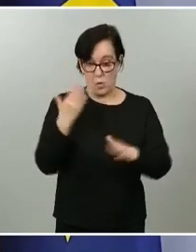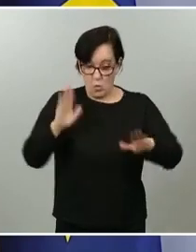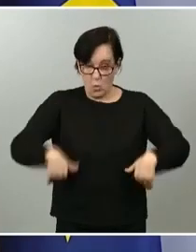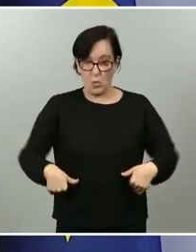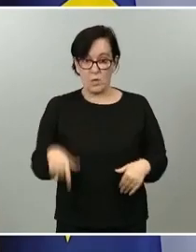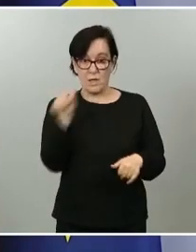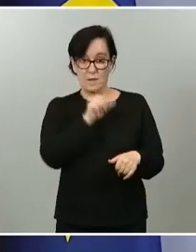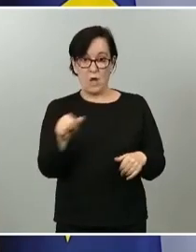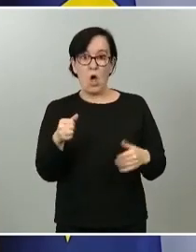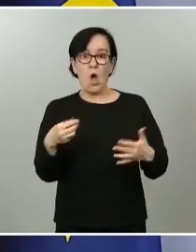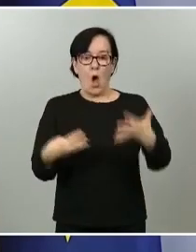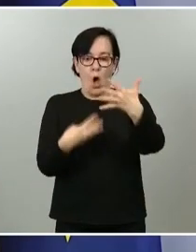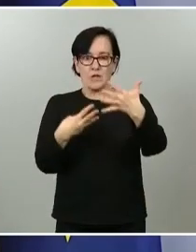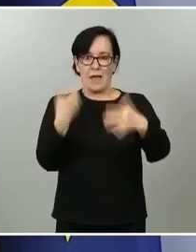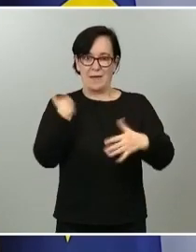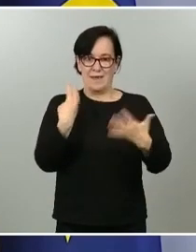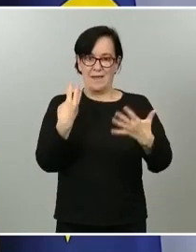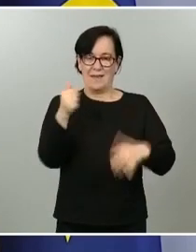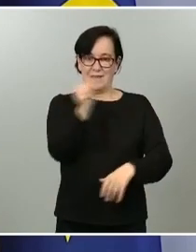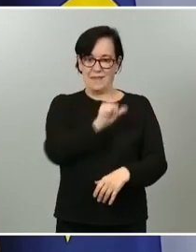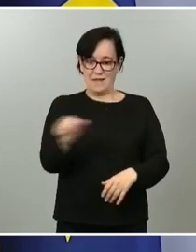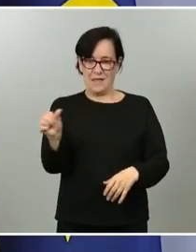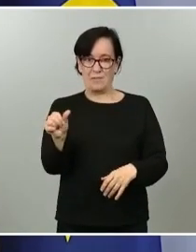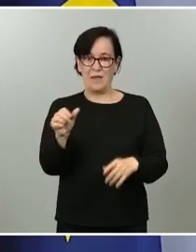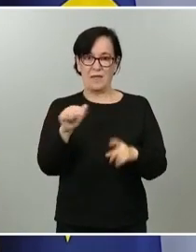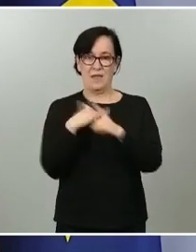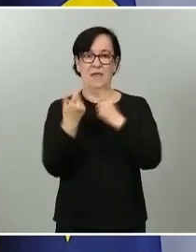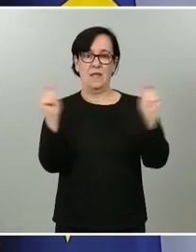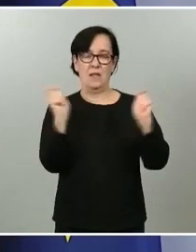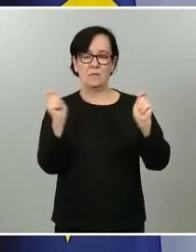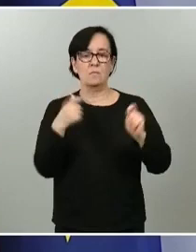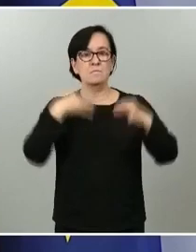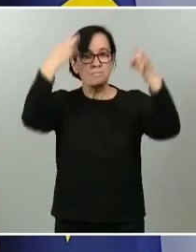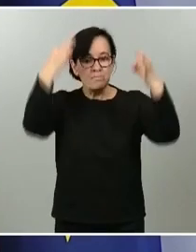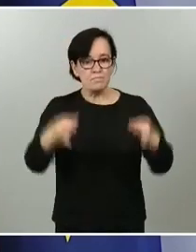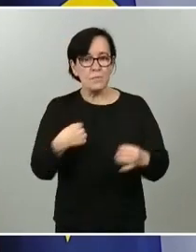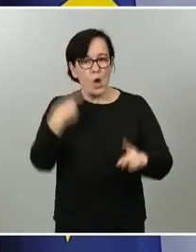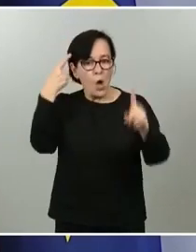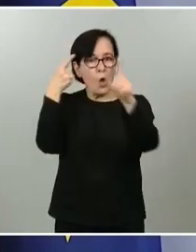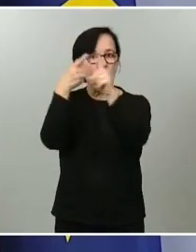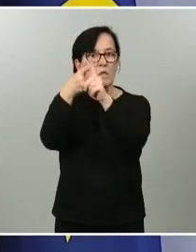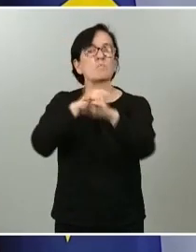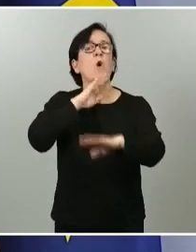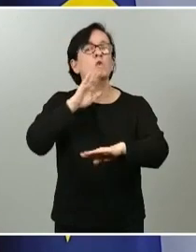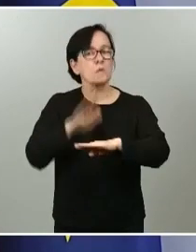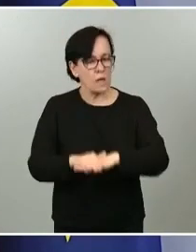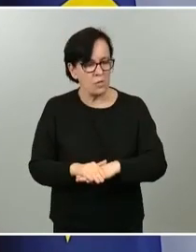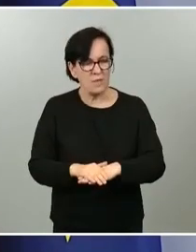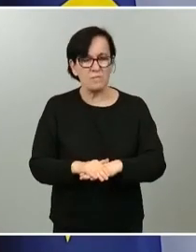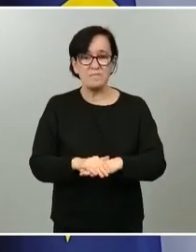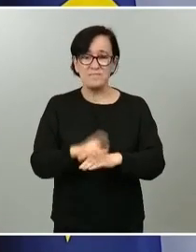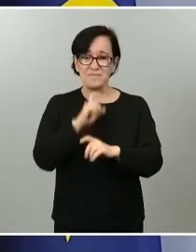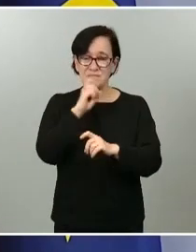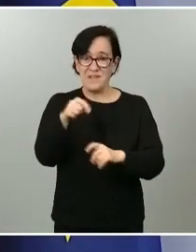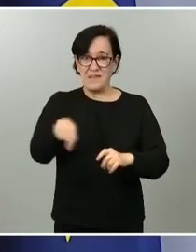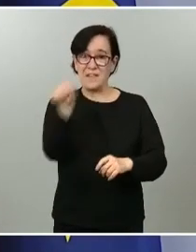de la octava semana, desde que se decretó el estado de alarma, confirman que el objetivo que nos habíamos fijado se ha cumplido. Recuerden ustedes que para esta semana